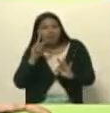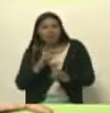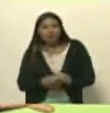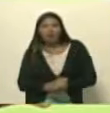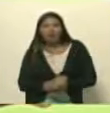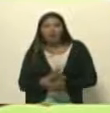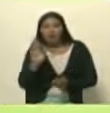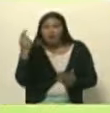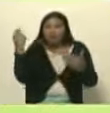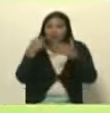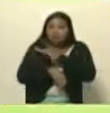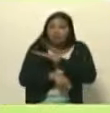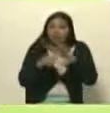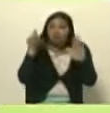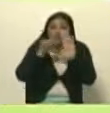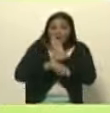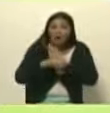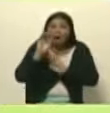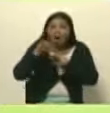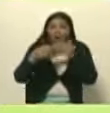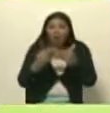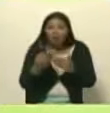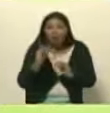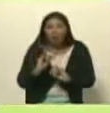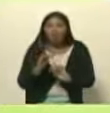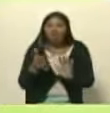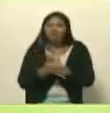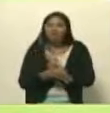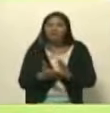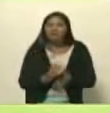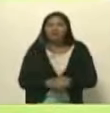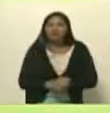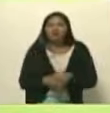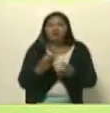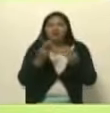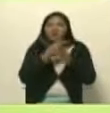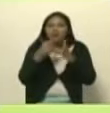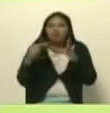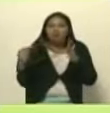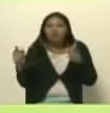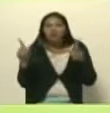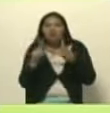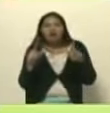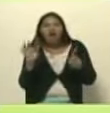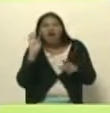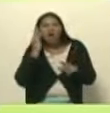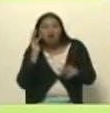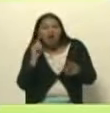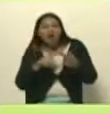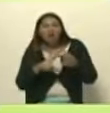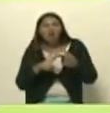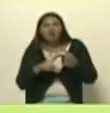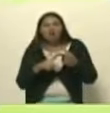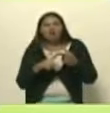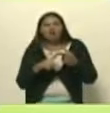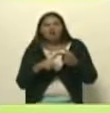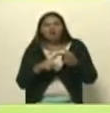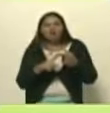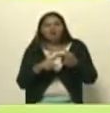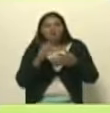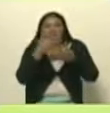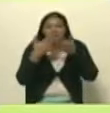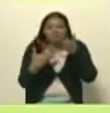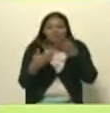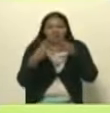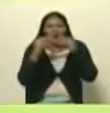censurar eso sí censurar como sucede con muchas de ellas con facebook eso sucede con todas